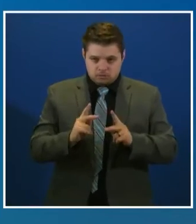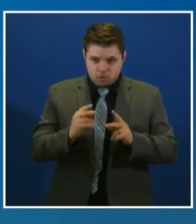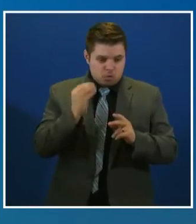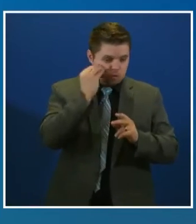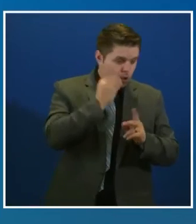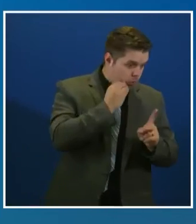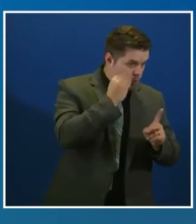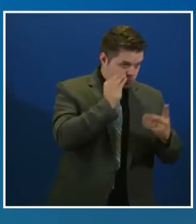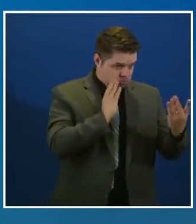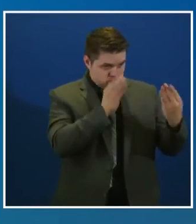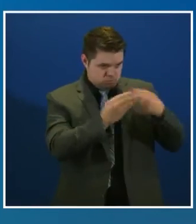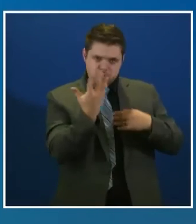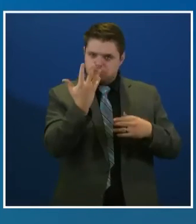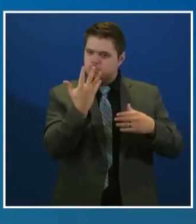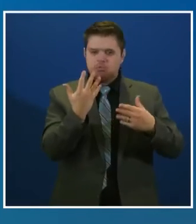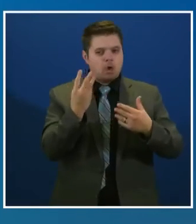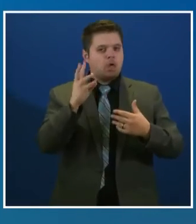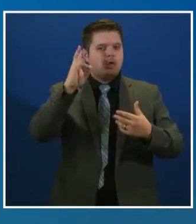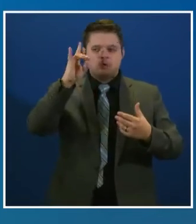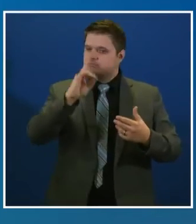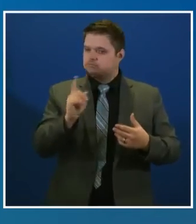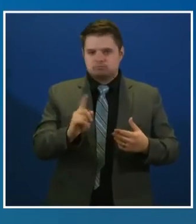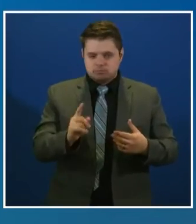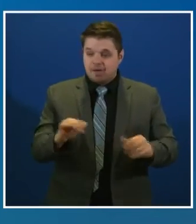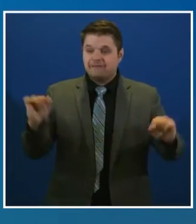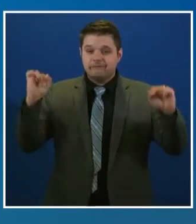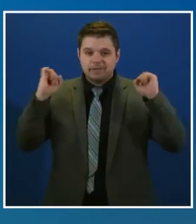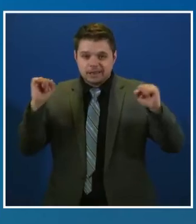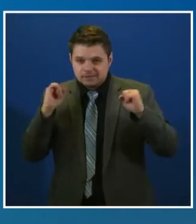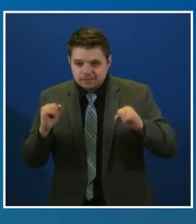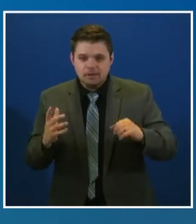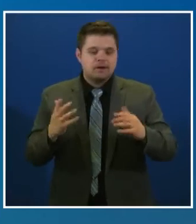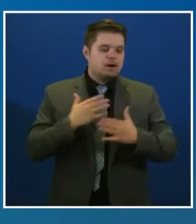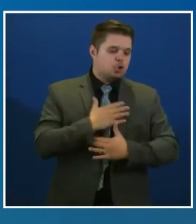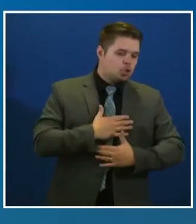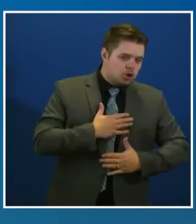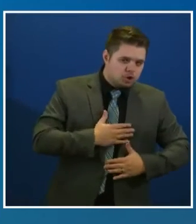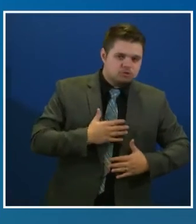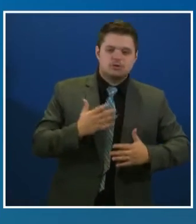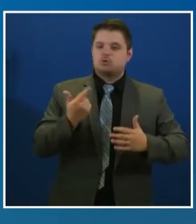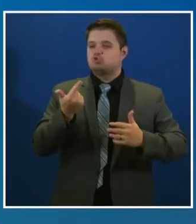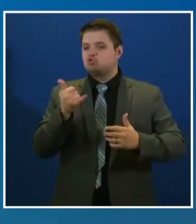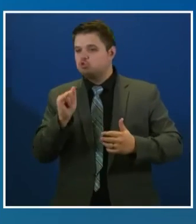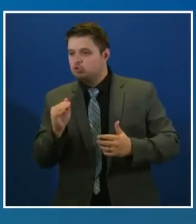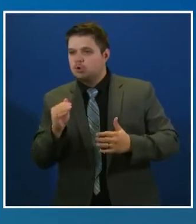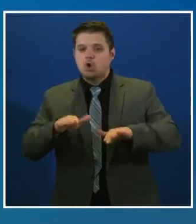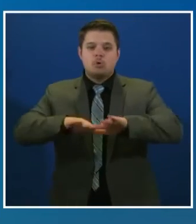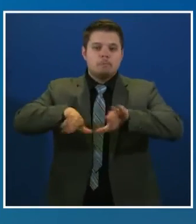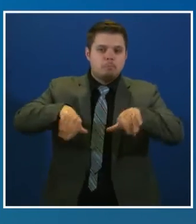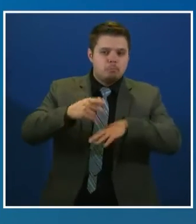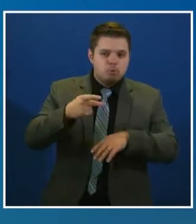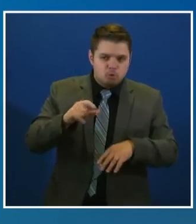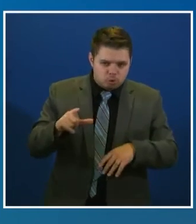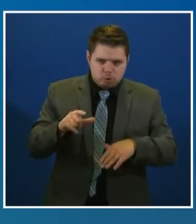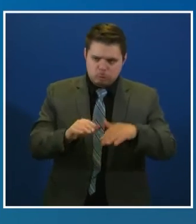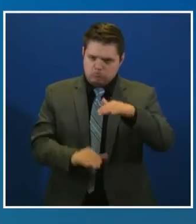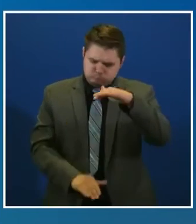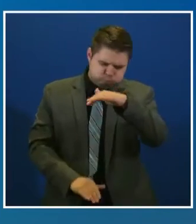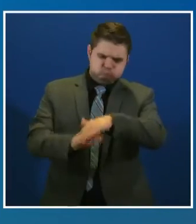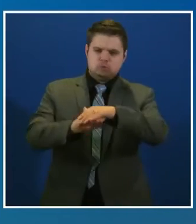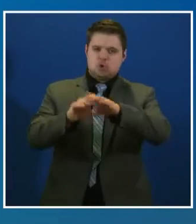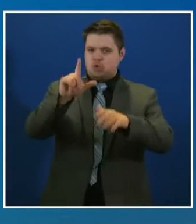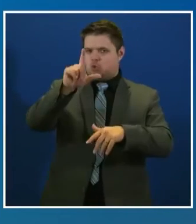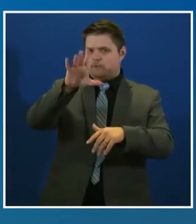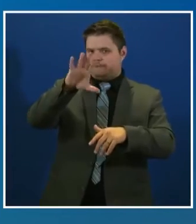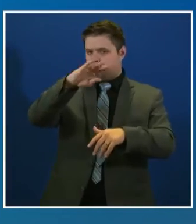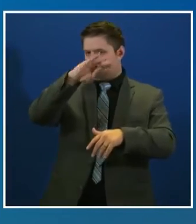instalaciones y actividades de recreación y ejercicio, como los gimnasios y las oficinas interiores, pueden tener una ocupación máxima del 25% de su